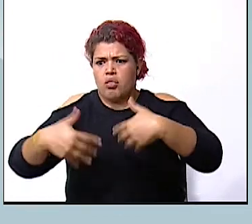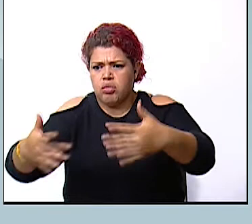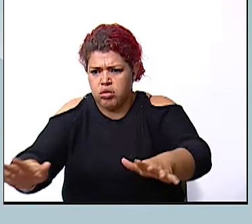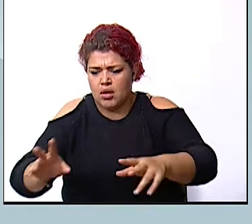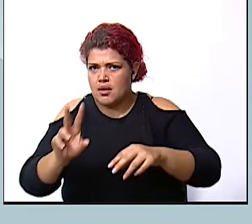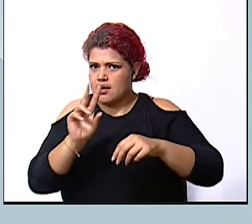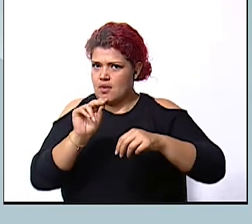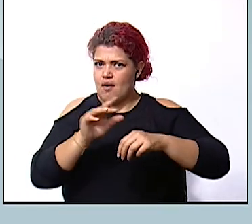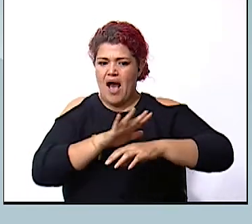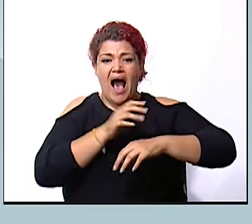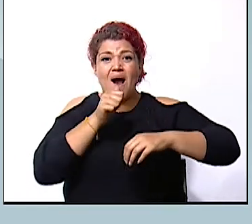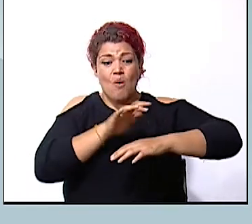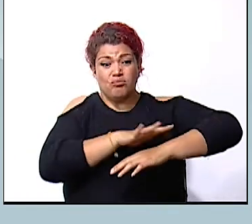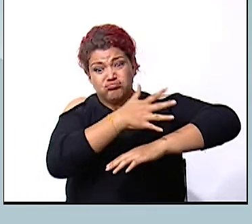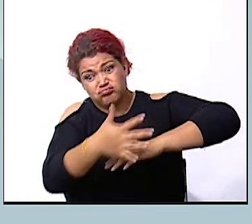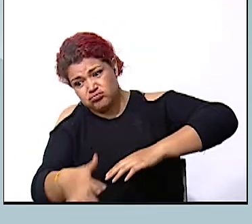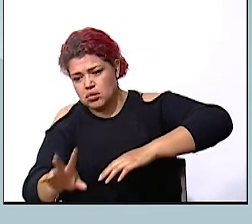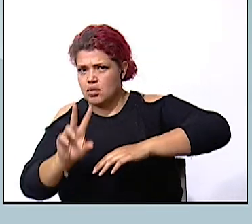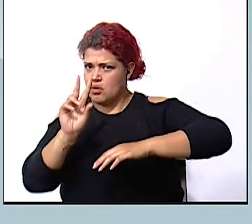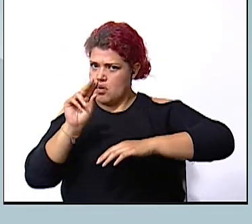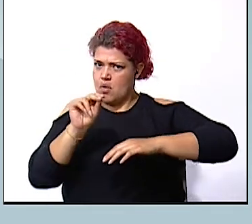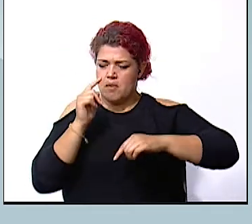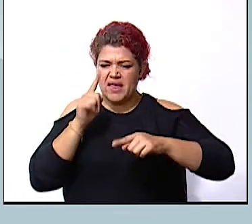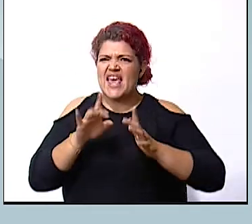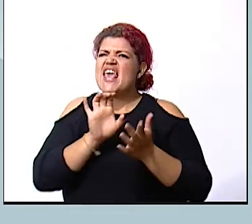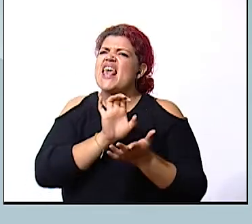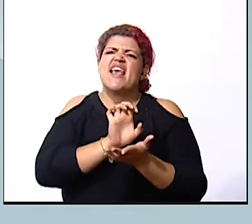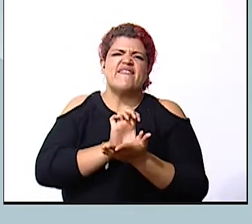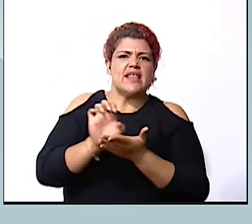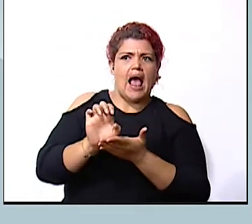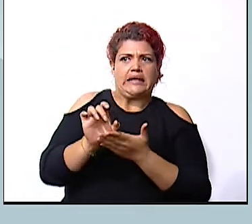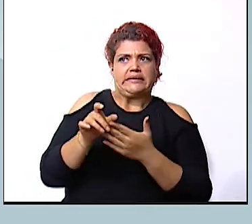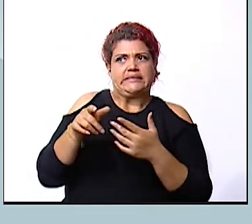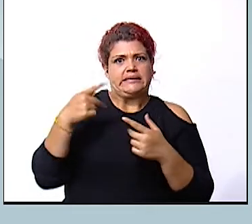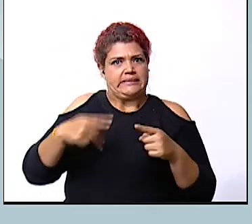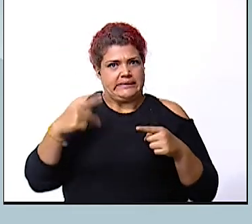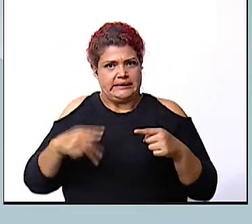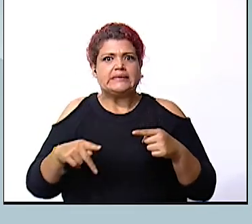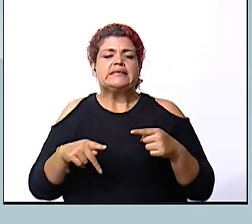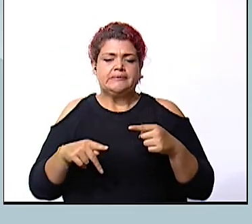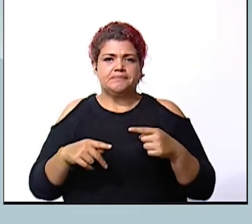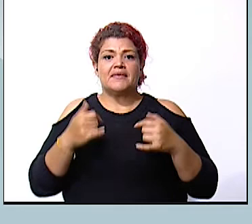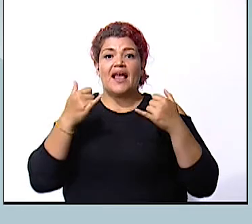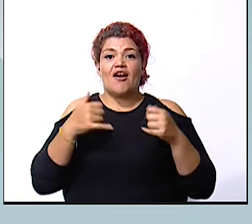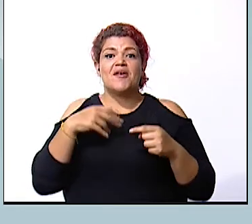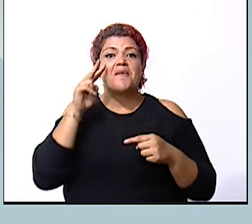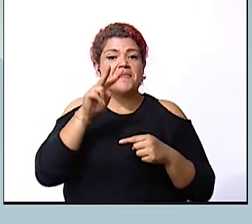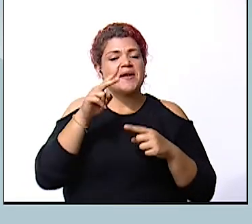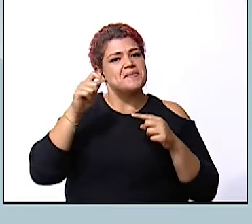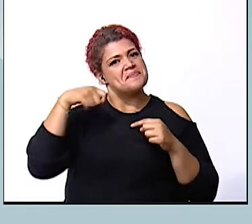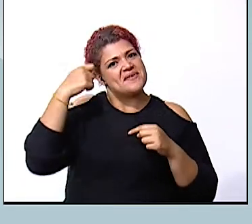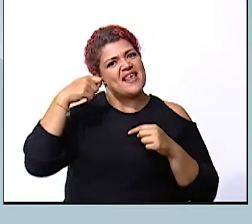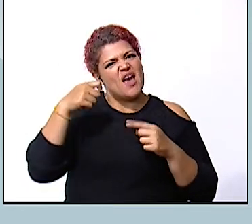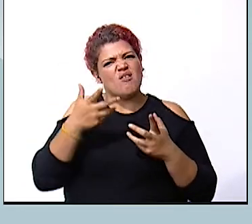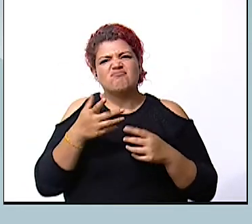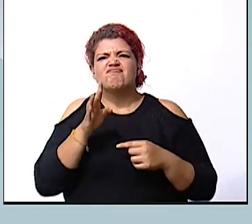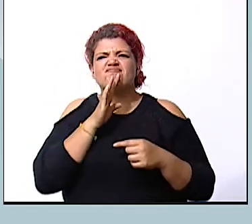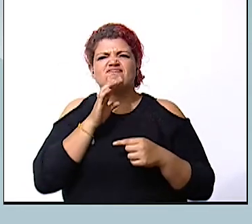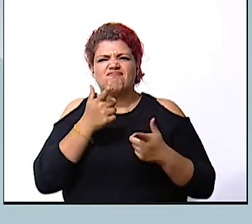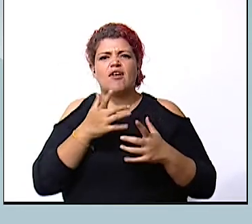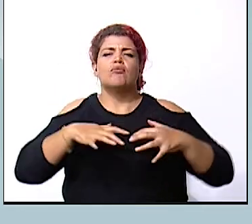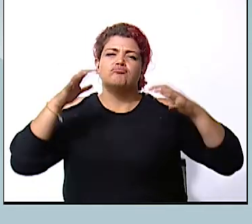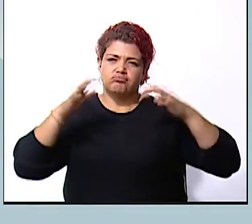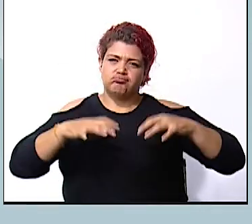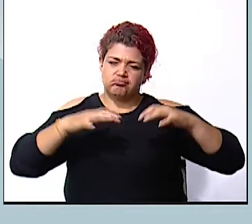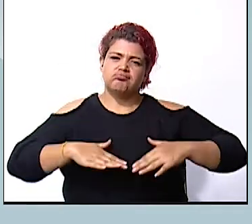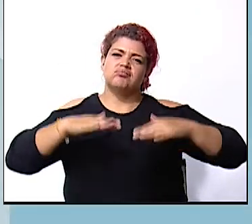sus causas y de esta manera evitar una amenaza bueno ahora los invito a ver el siguiente video que nos habla acerca de las